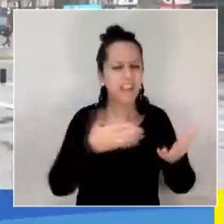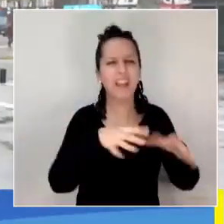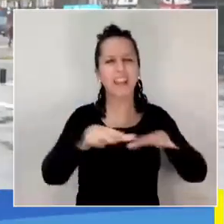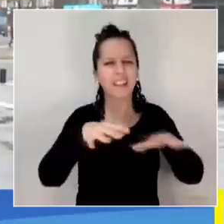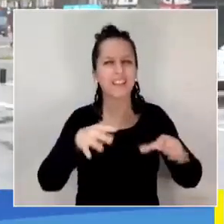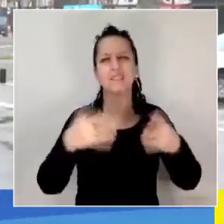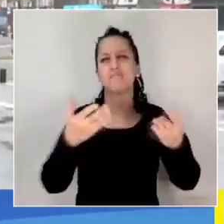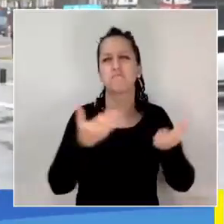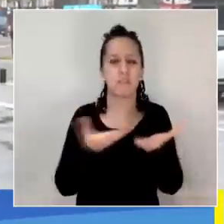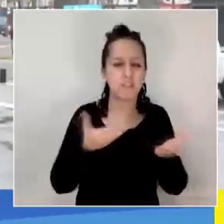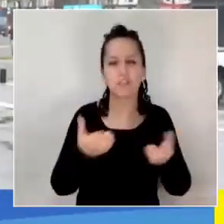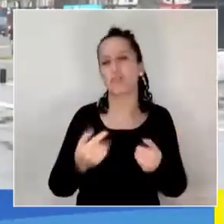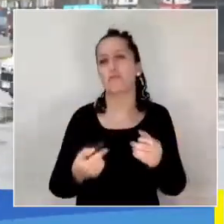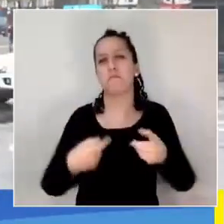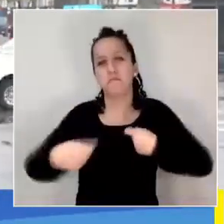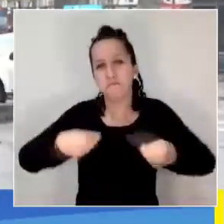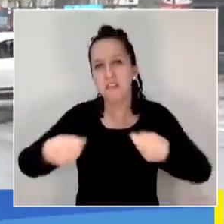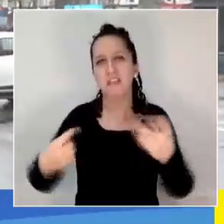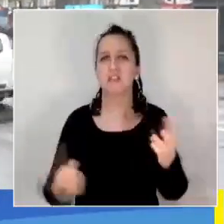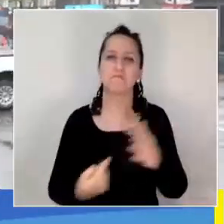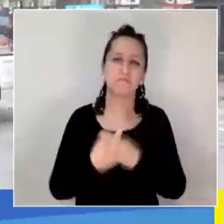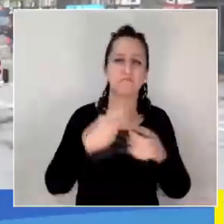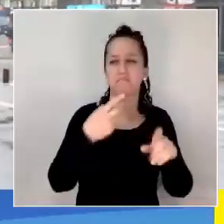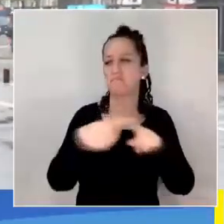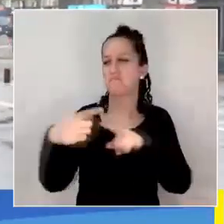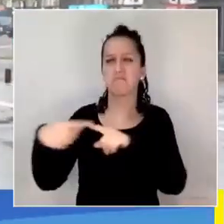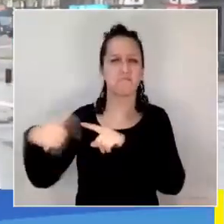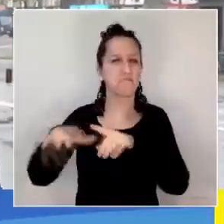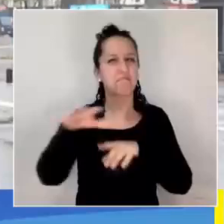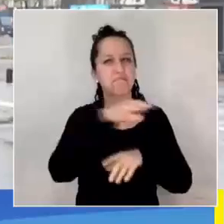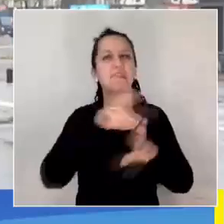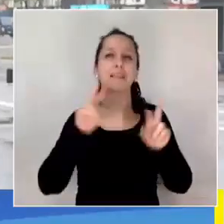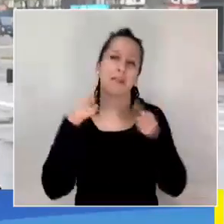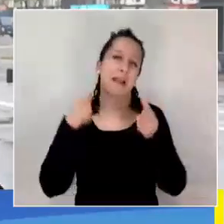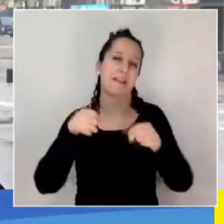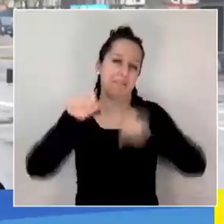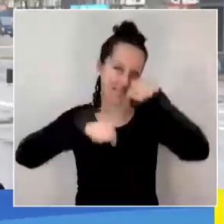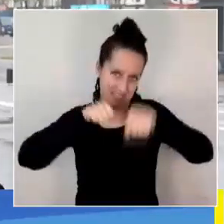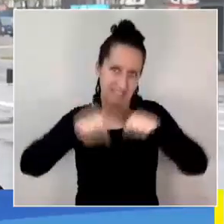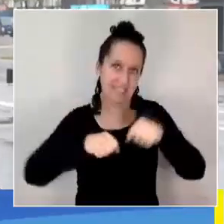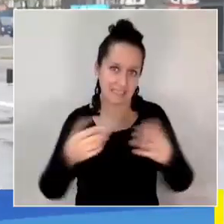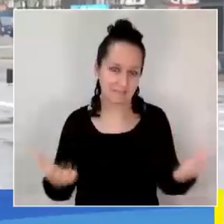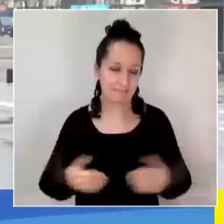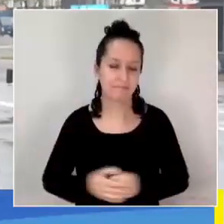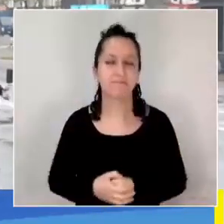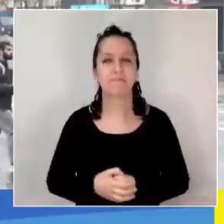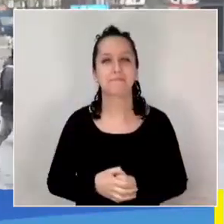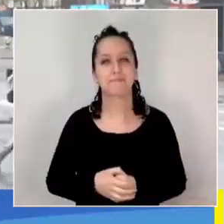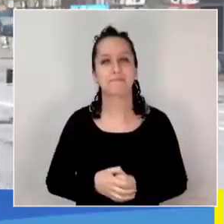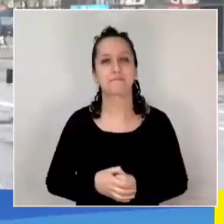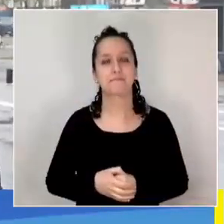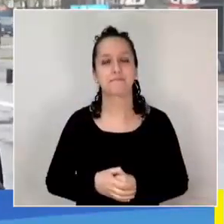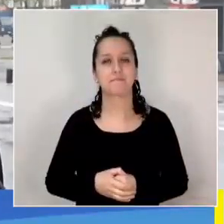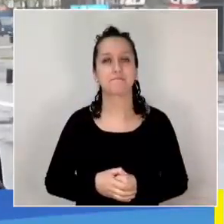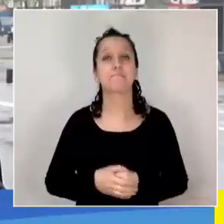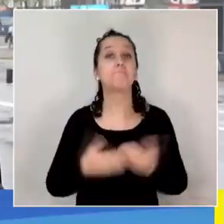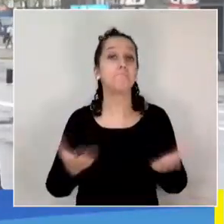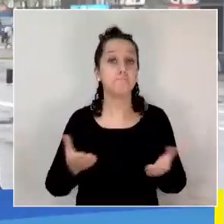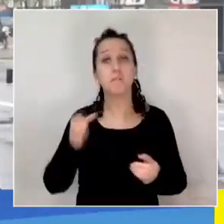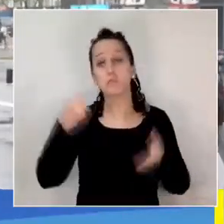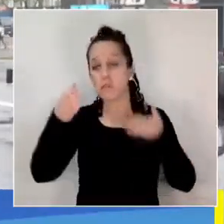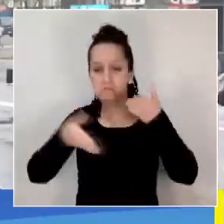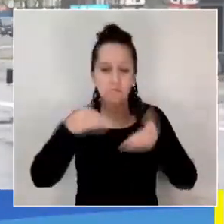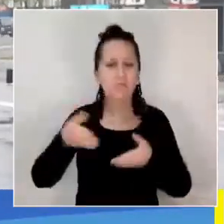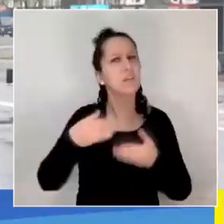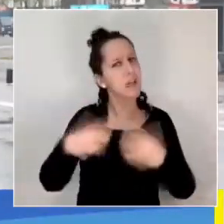servicios, emprendimientos y distintas actividades para las y los ciclistas de Concepción. Esto se ha desarrollado